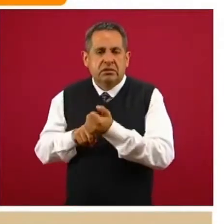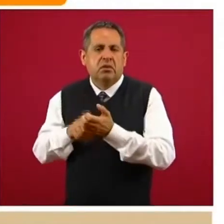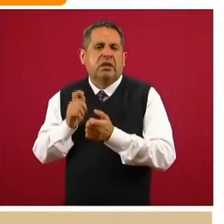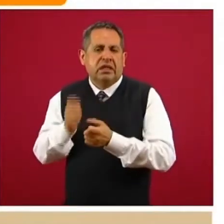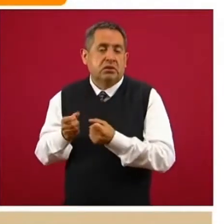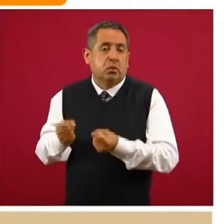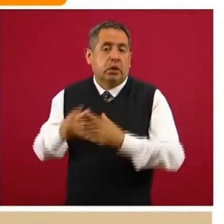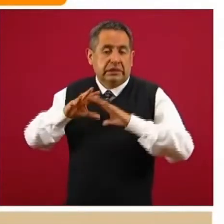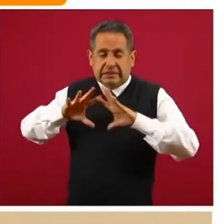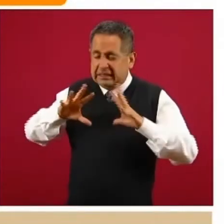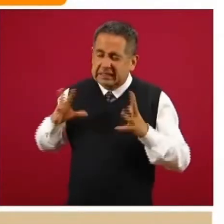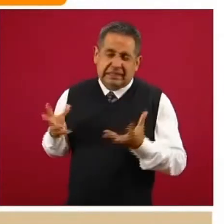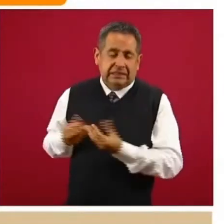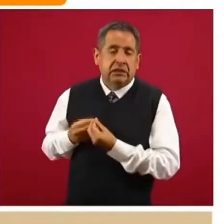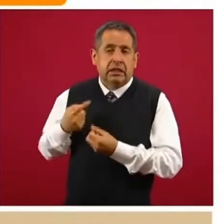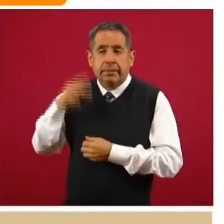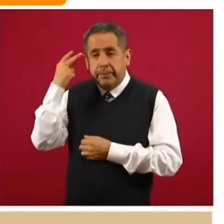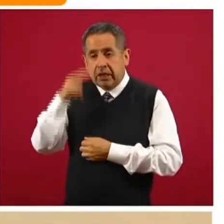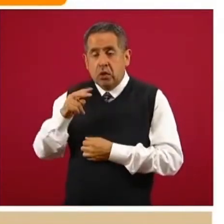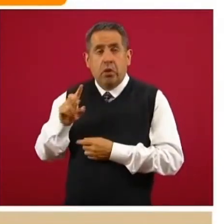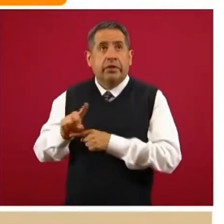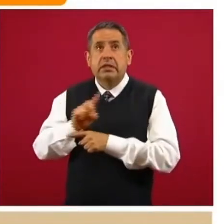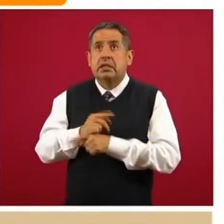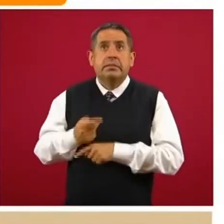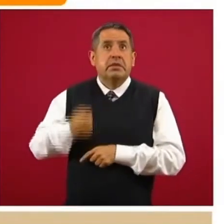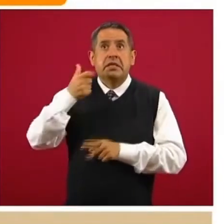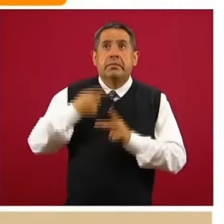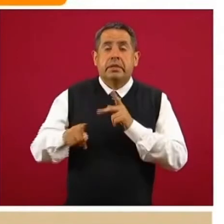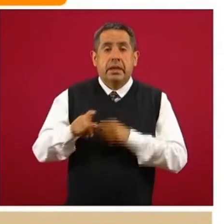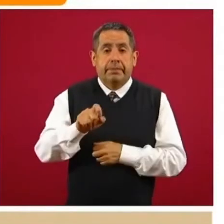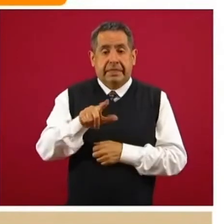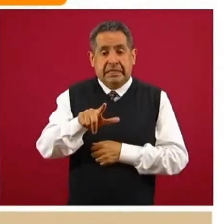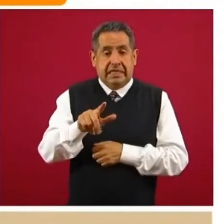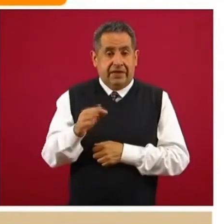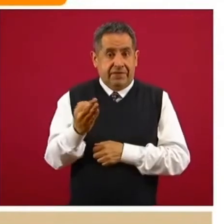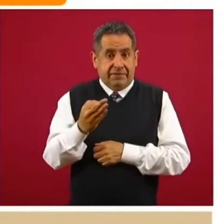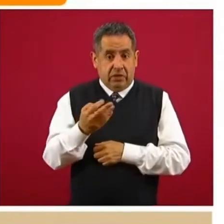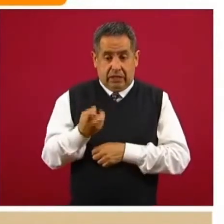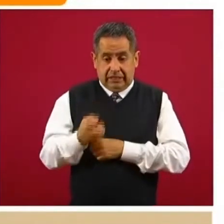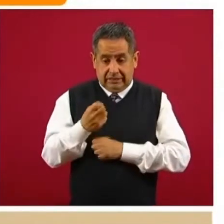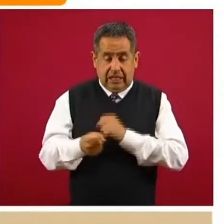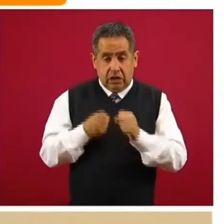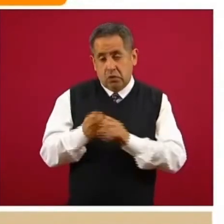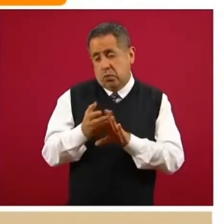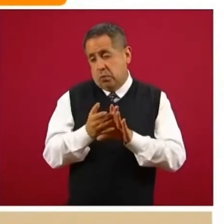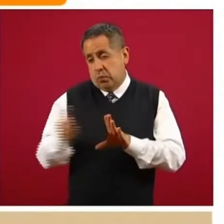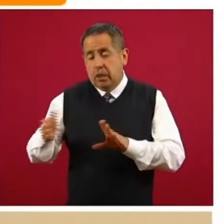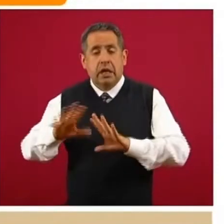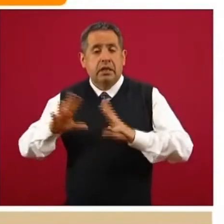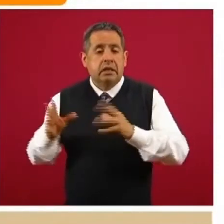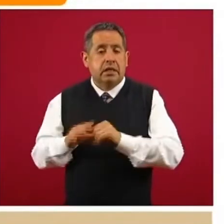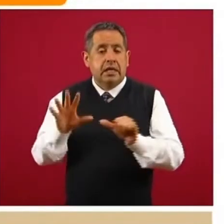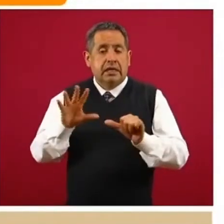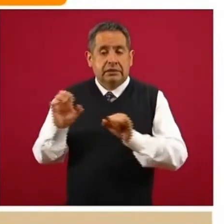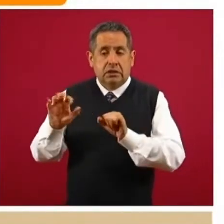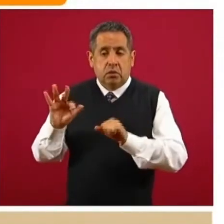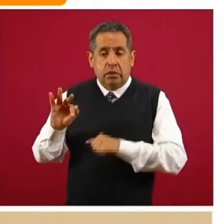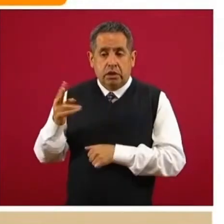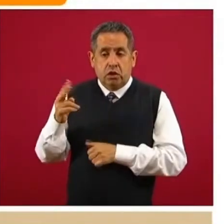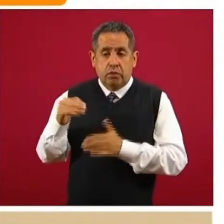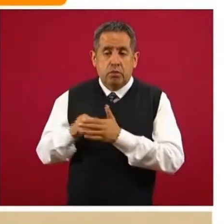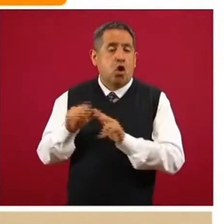de toda la epidemia en México desde el veintisiete de febrero de este año, que son seiscientas cuarenta y dos mil